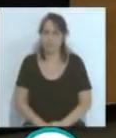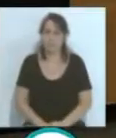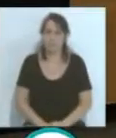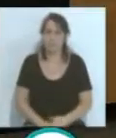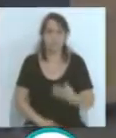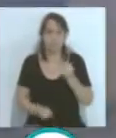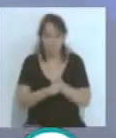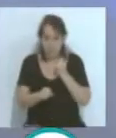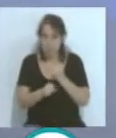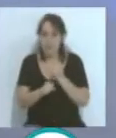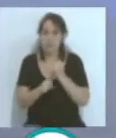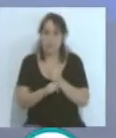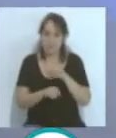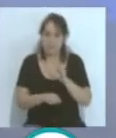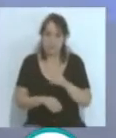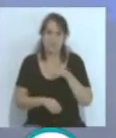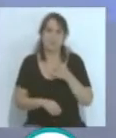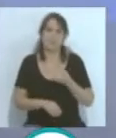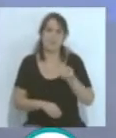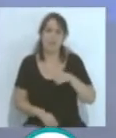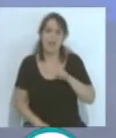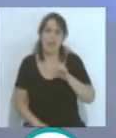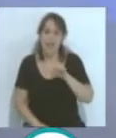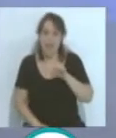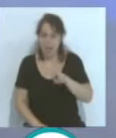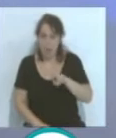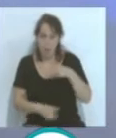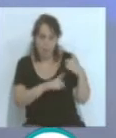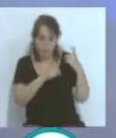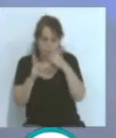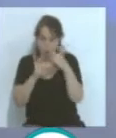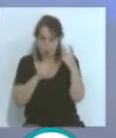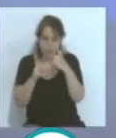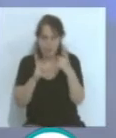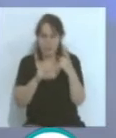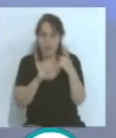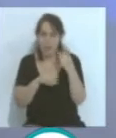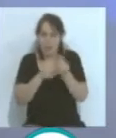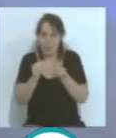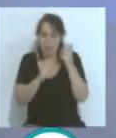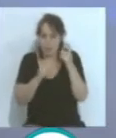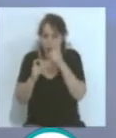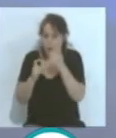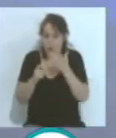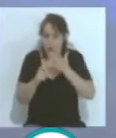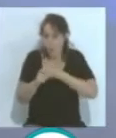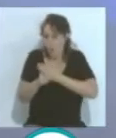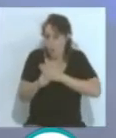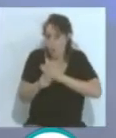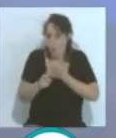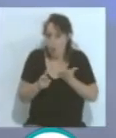Muchísimo trabajo, estaba EU también, hasta sacando fotos, haciendo la foto a los propios